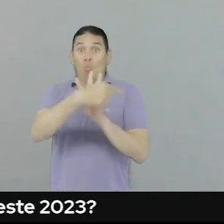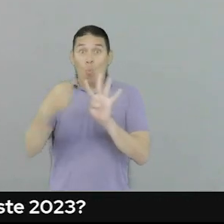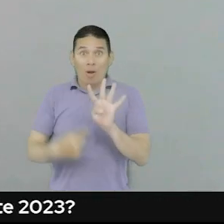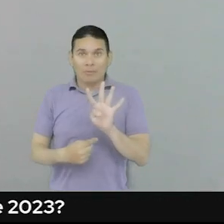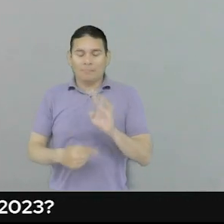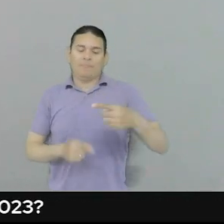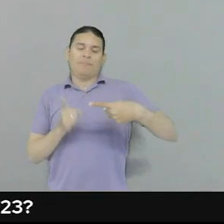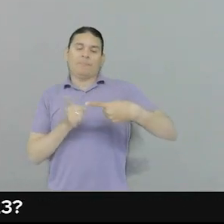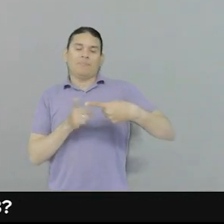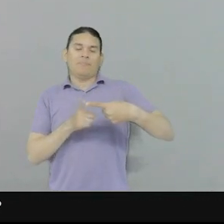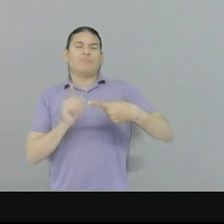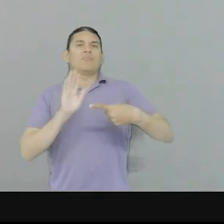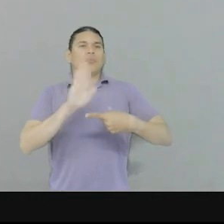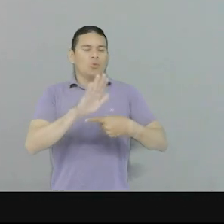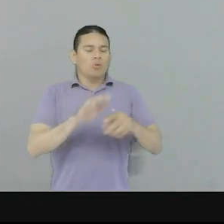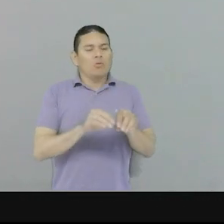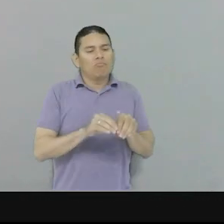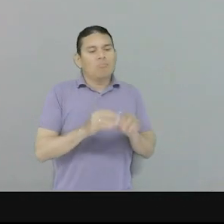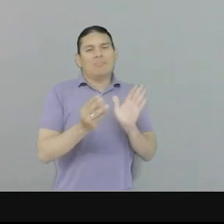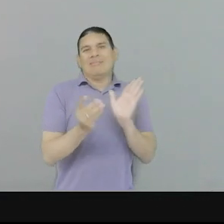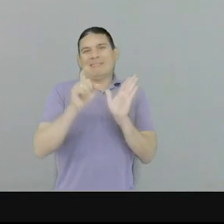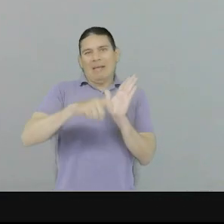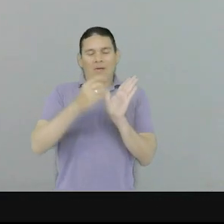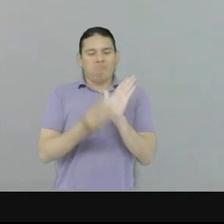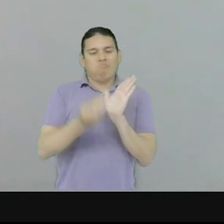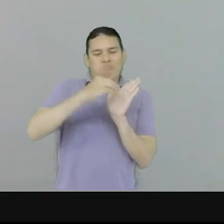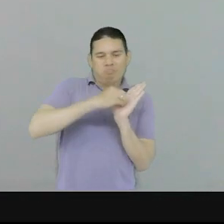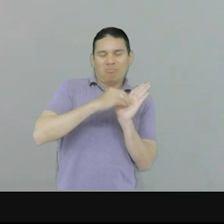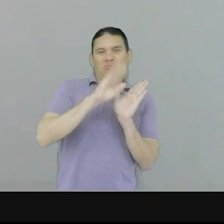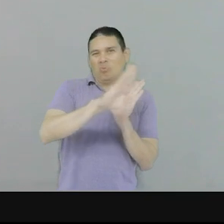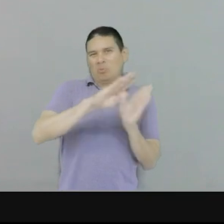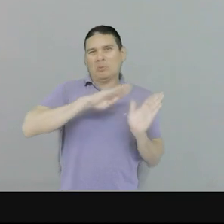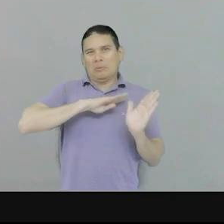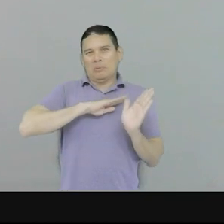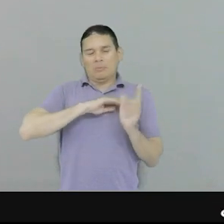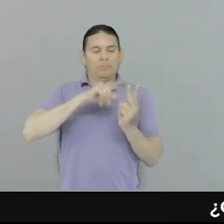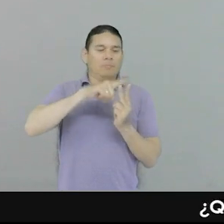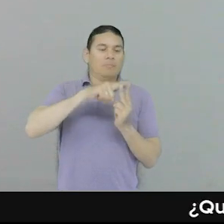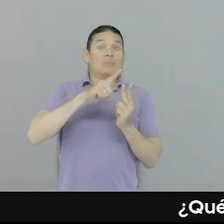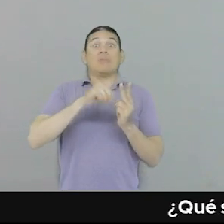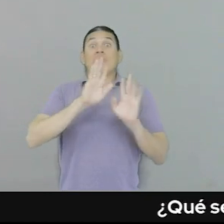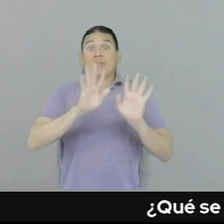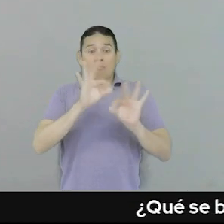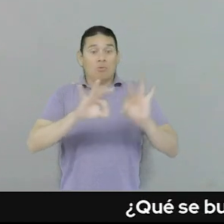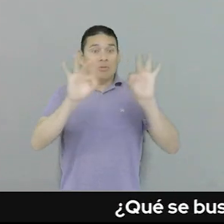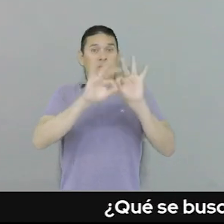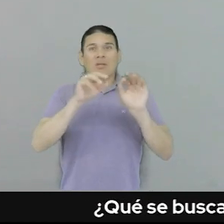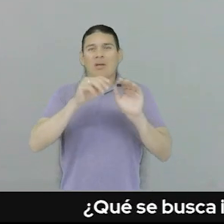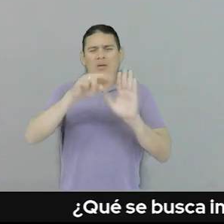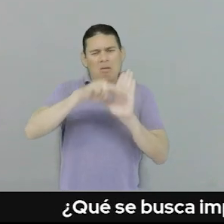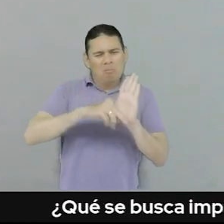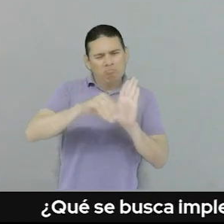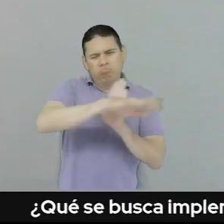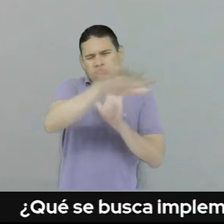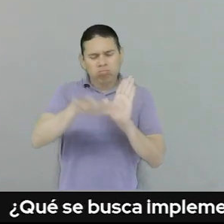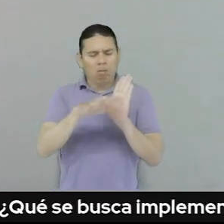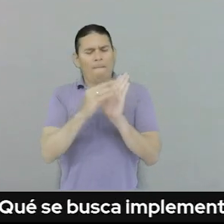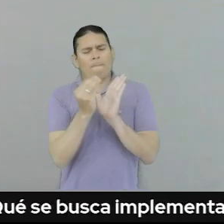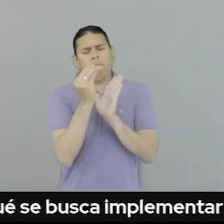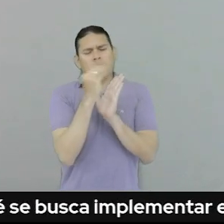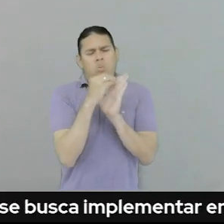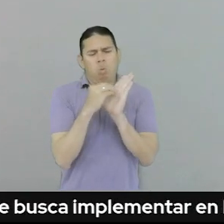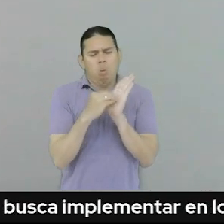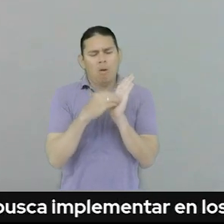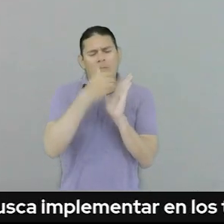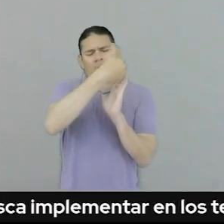primer momento que esté en la agenda pública, el segundo momento que se haga un proceso de formulación de la política pública que es donde se